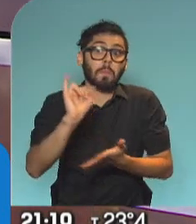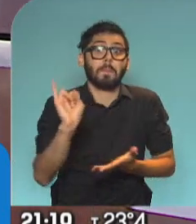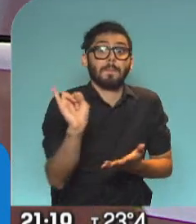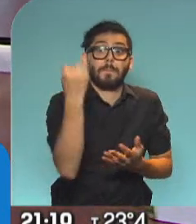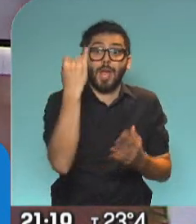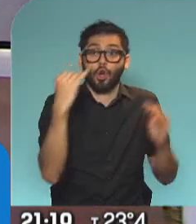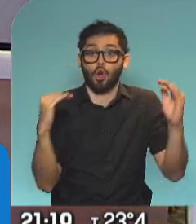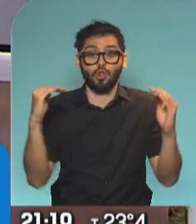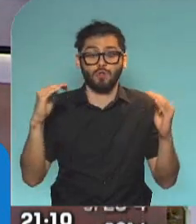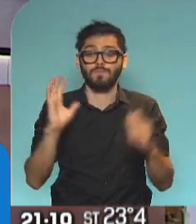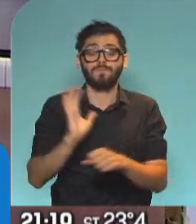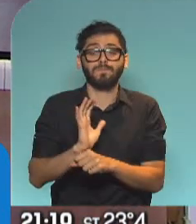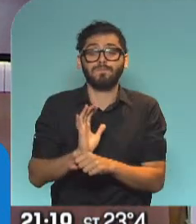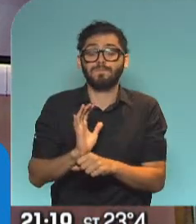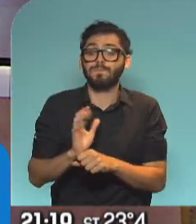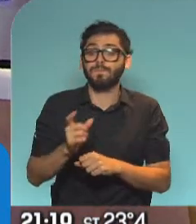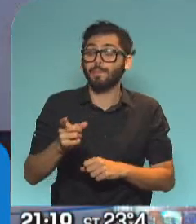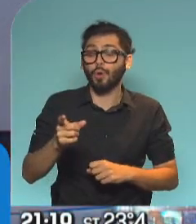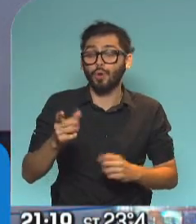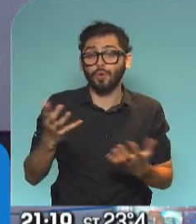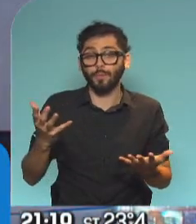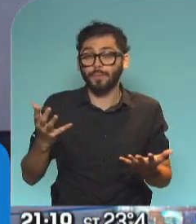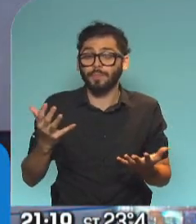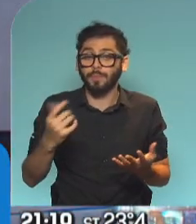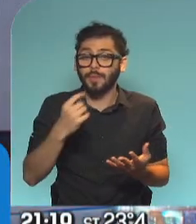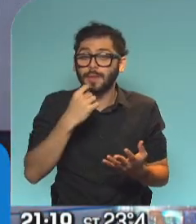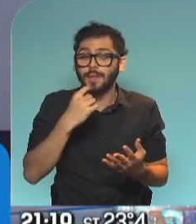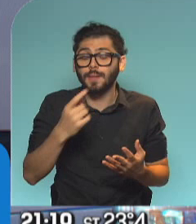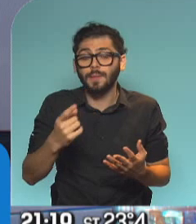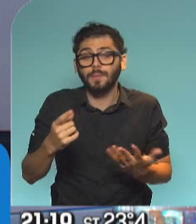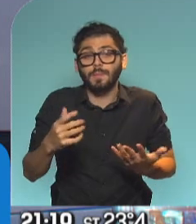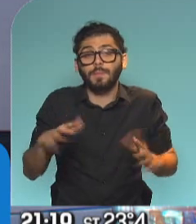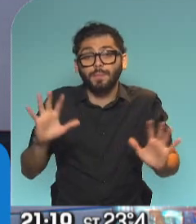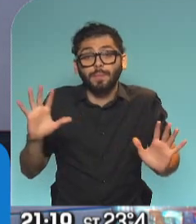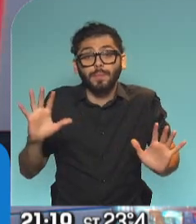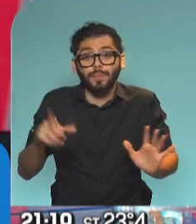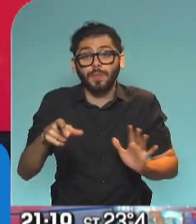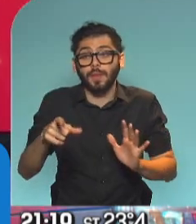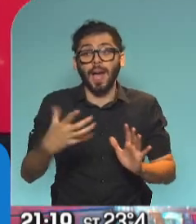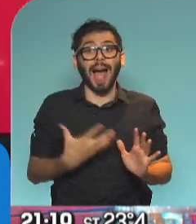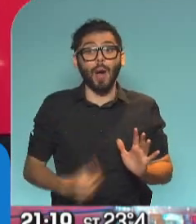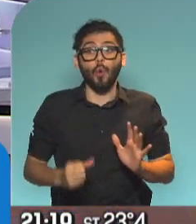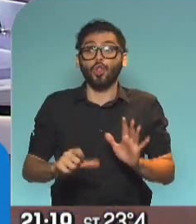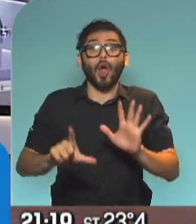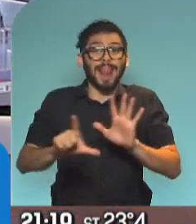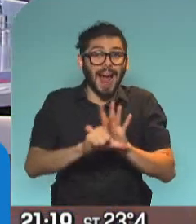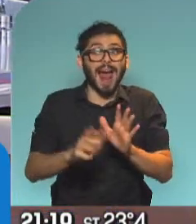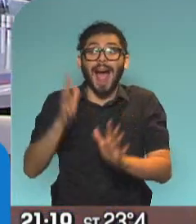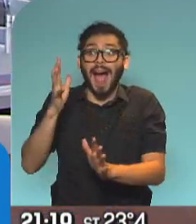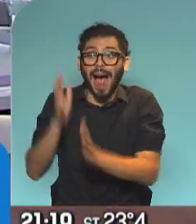sanción y la posibilidad de este aborto legal y gratuito